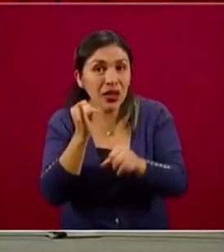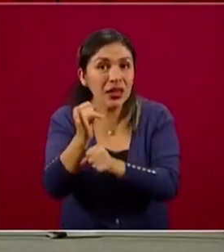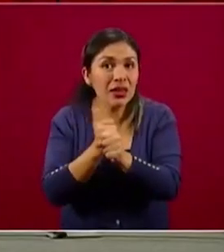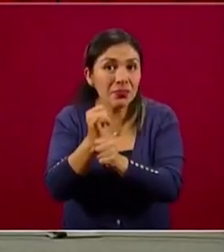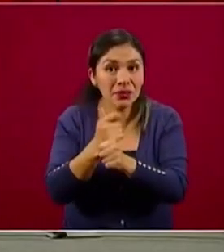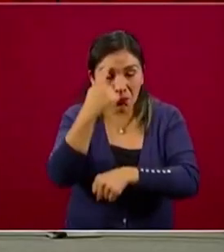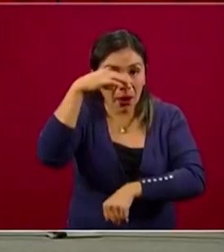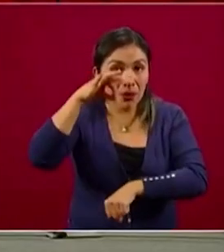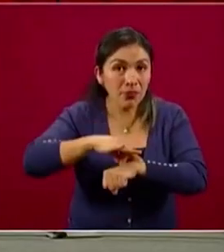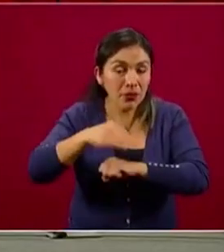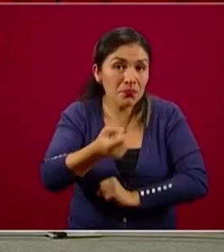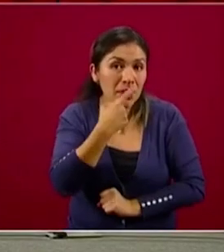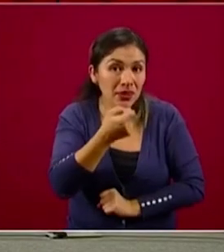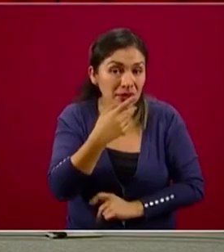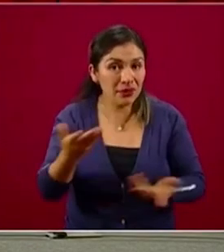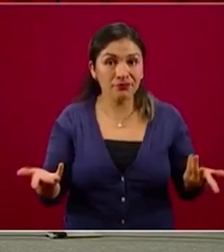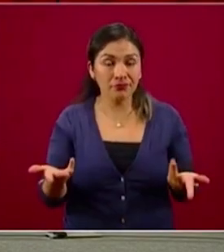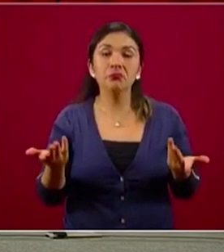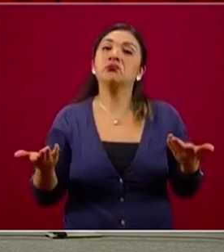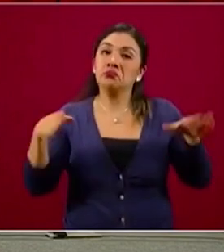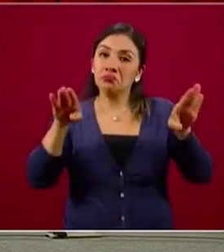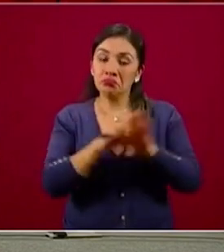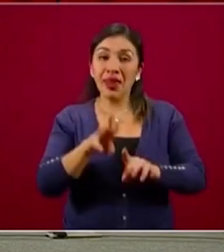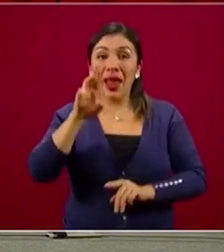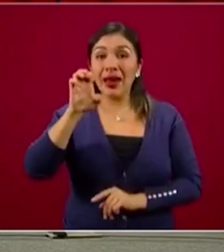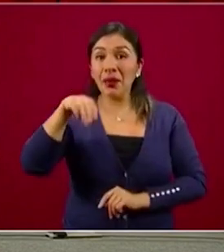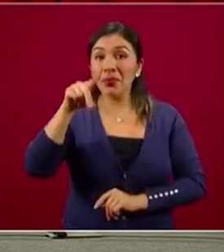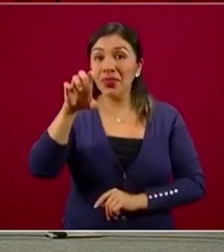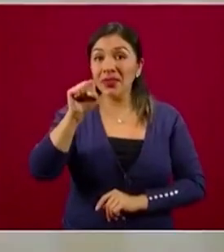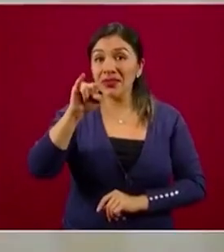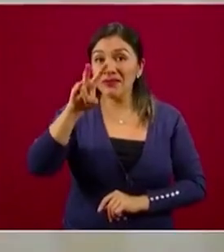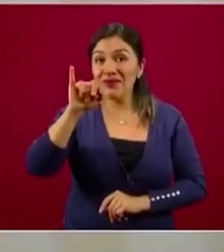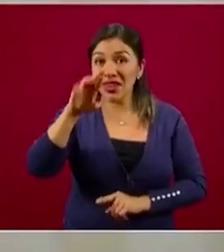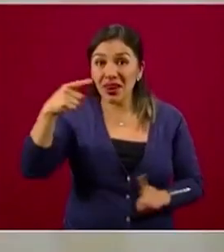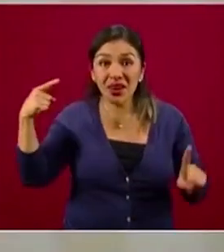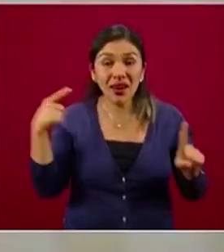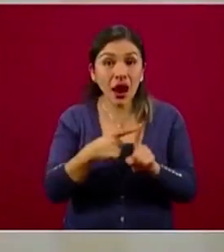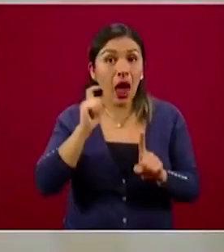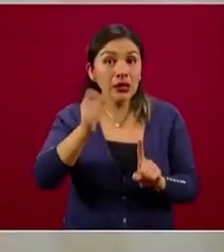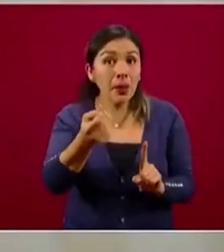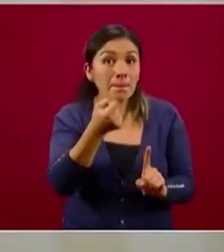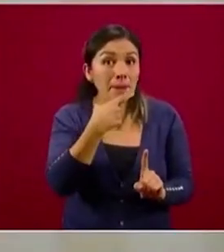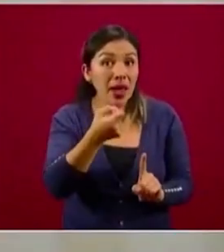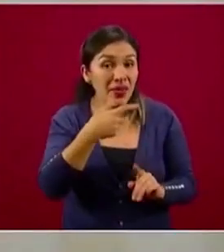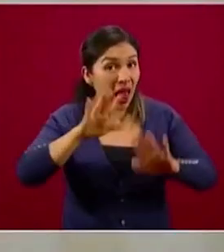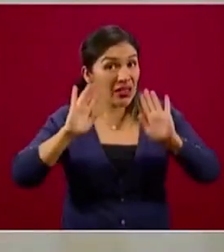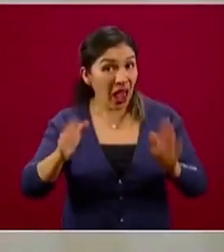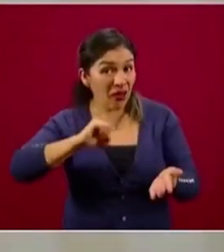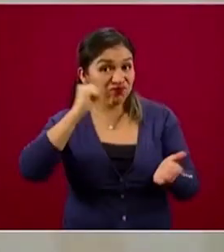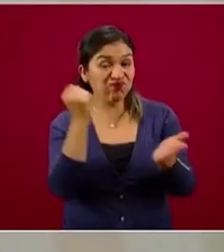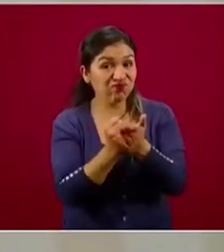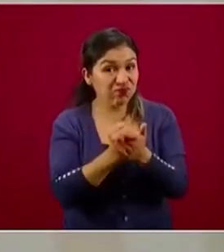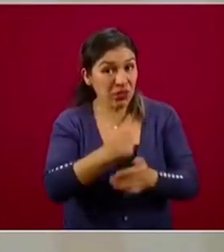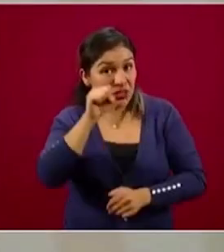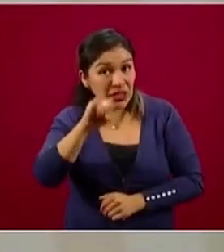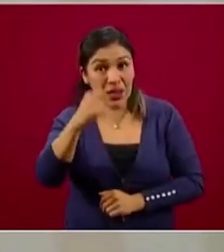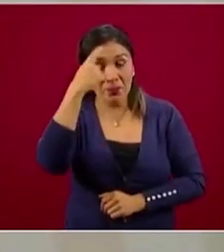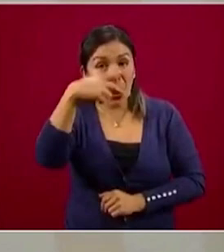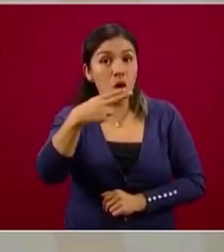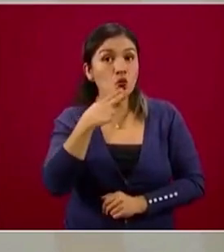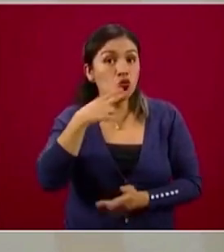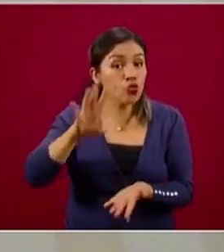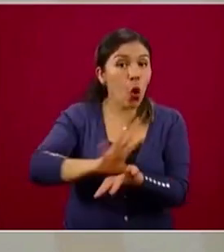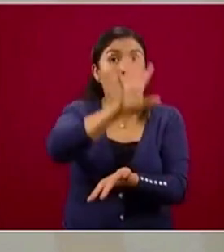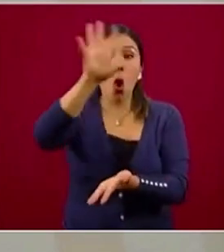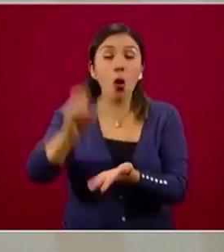investigaciones. Entonces, en conclusión, Remdesivir no es un medicamento que esté ya autorizado para su uso